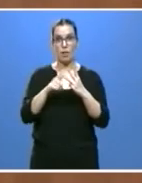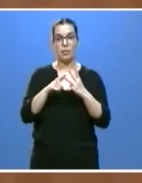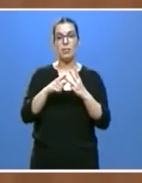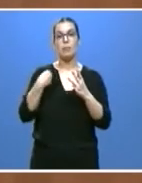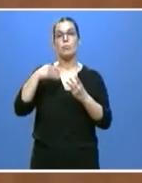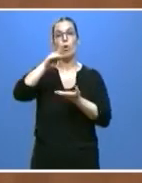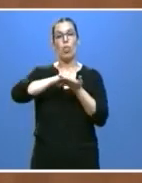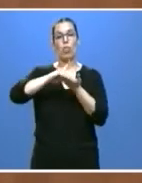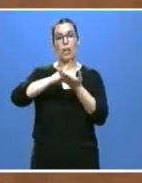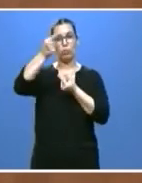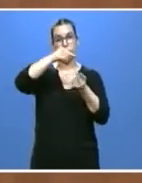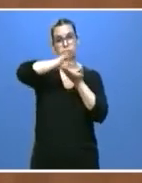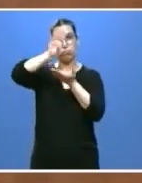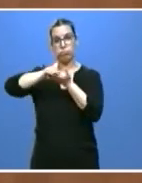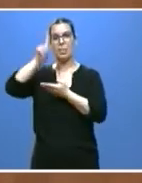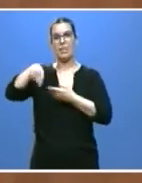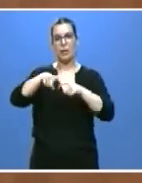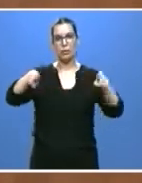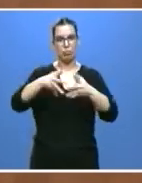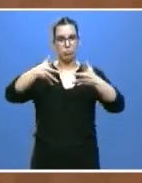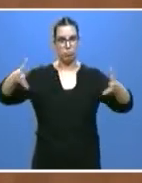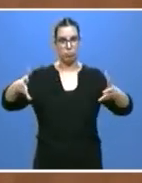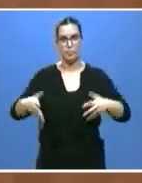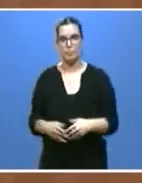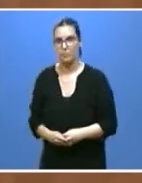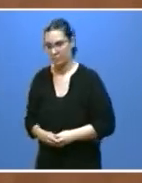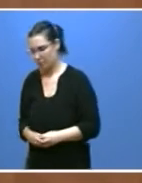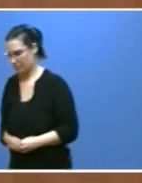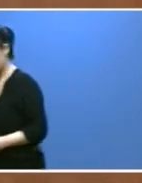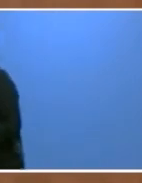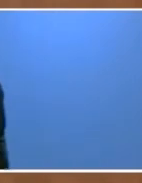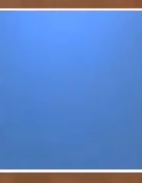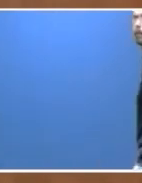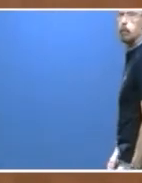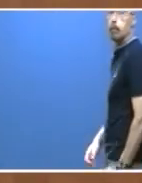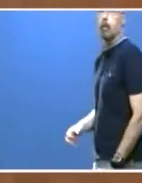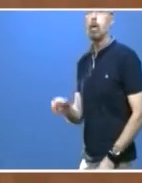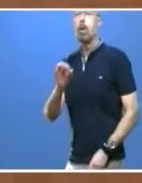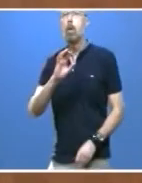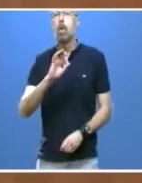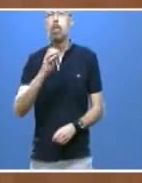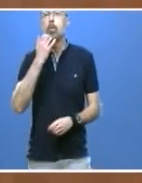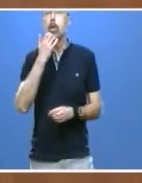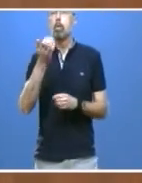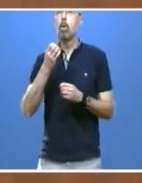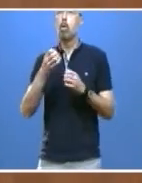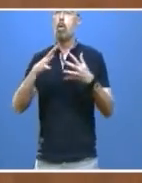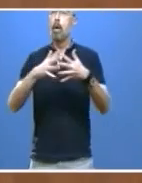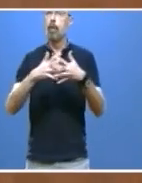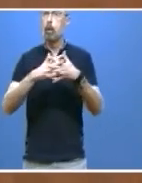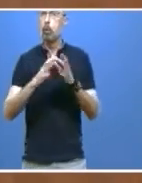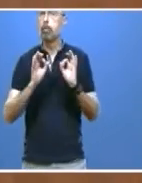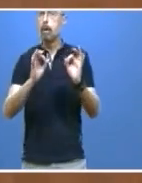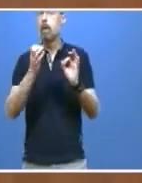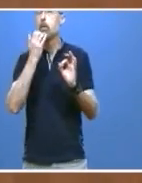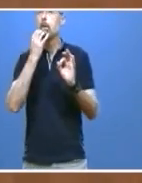Data y también la supercomputación o la realización de infraestructuras esenciales como la ampliación de nuestra red de banda